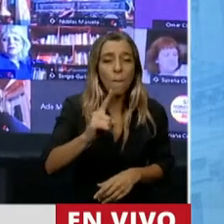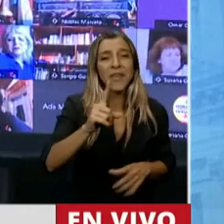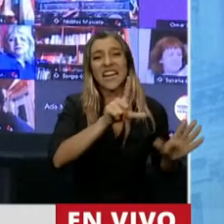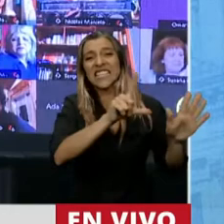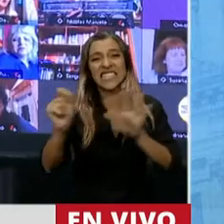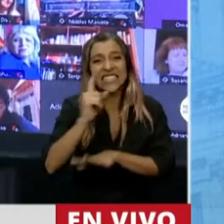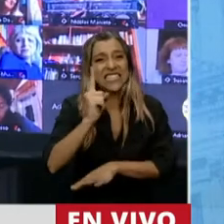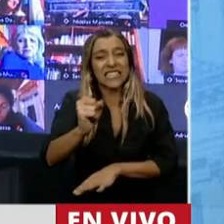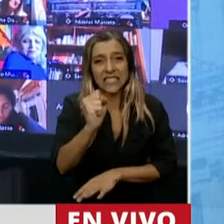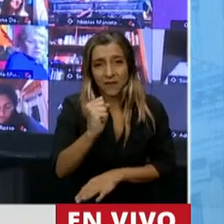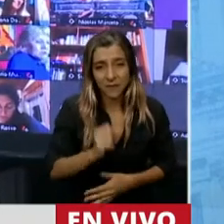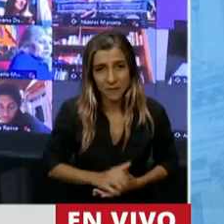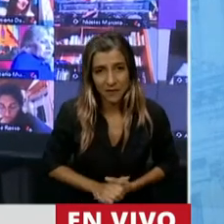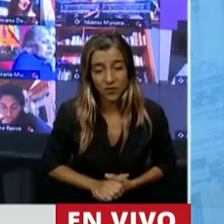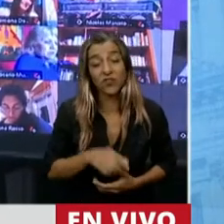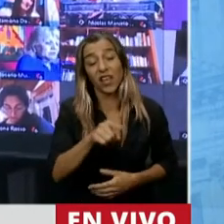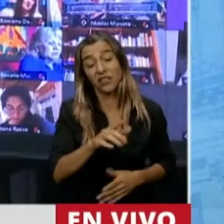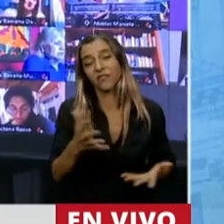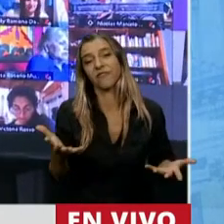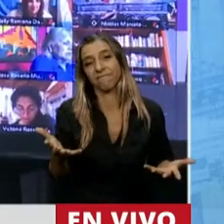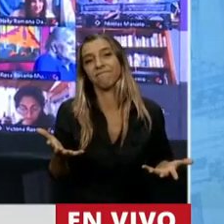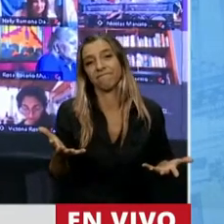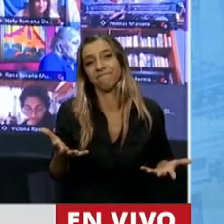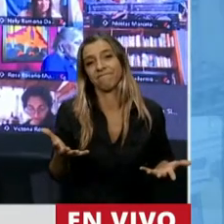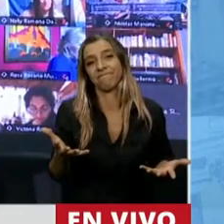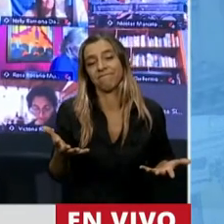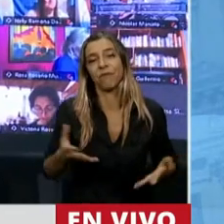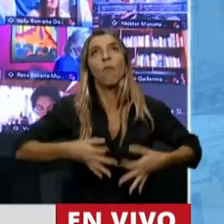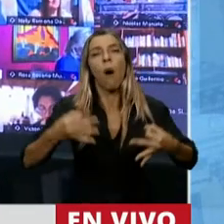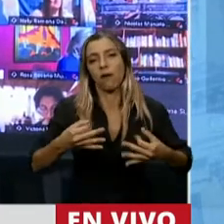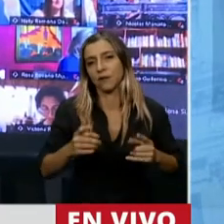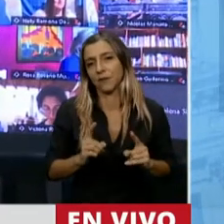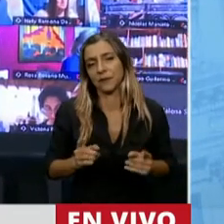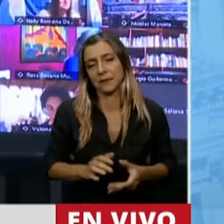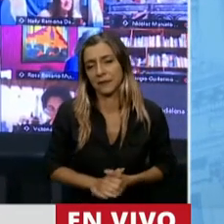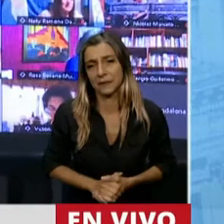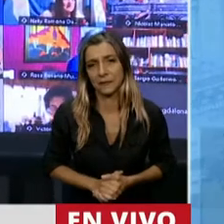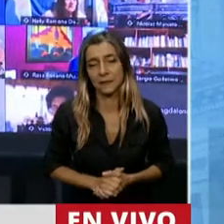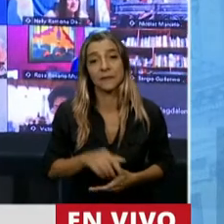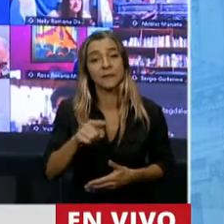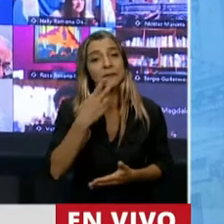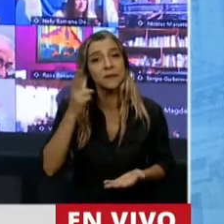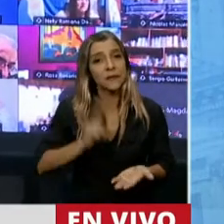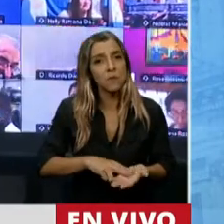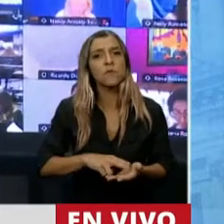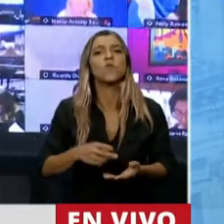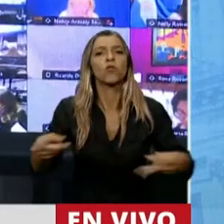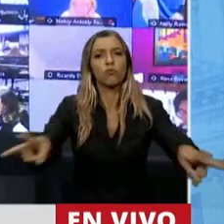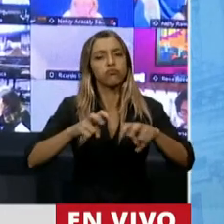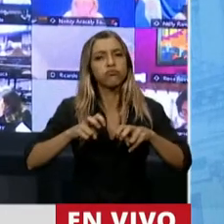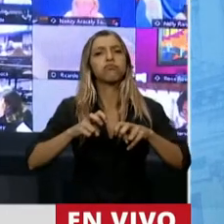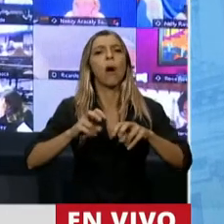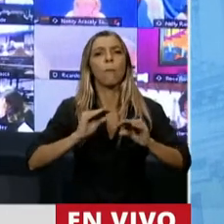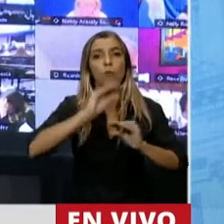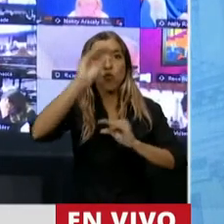verdadera inmoralidad. Miren, este impuesto no se coparticipa, no se distribuye, no va